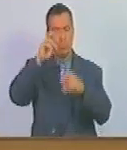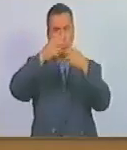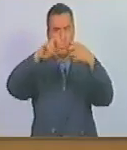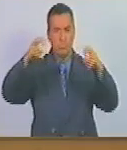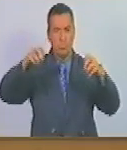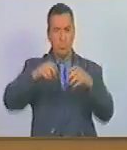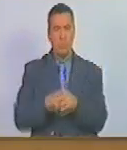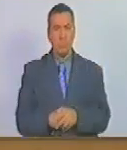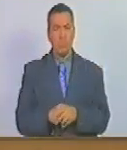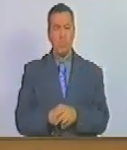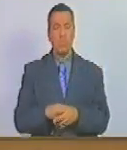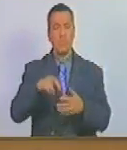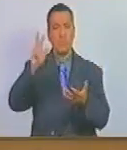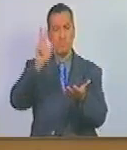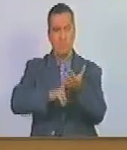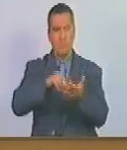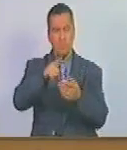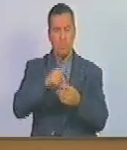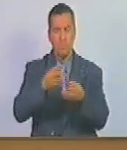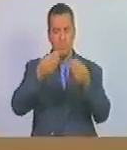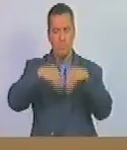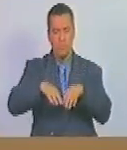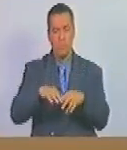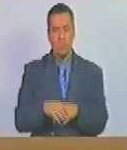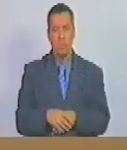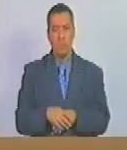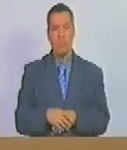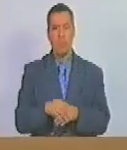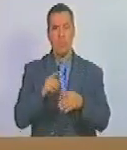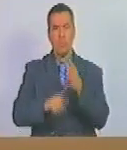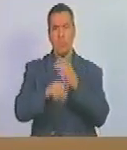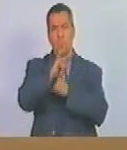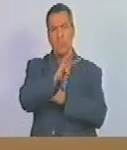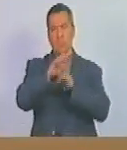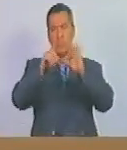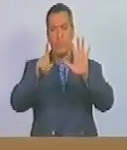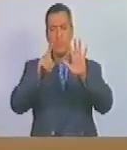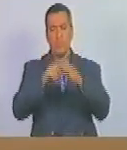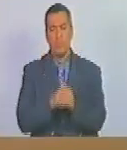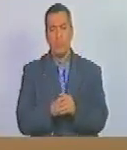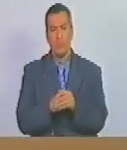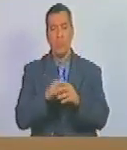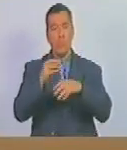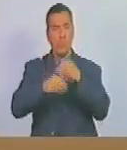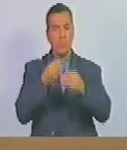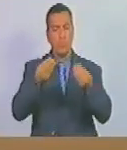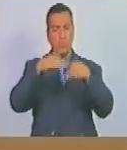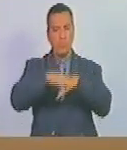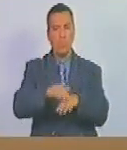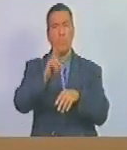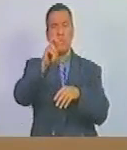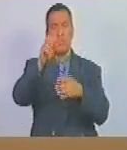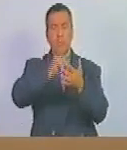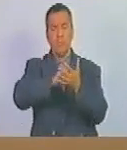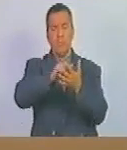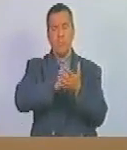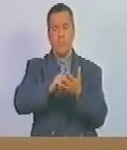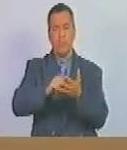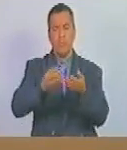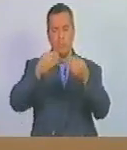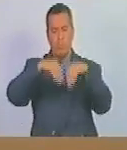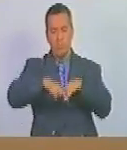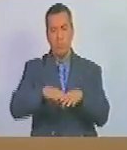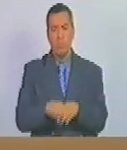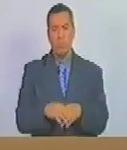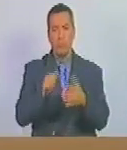epígrafe aprobado siguiente cuadragésimo sexto se propone incorporar un nuevo artículo que pasa a